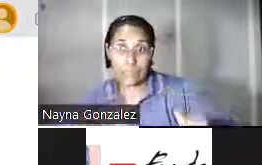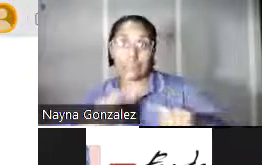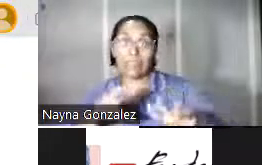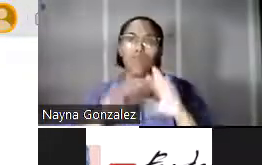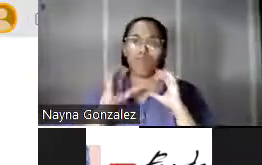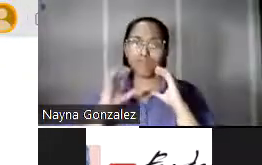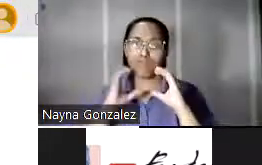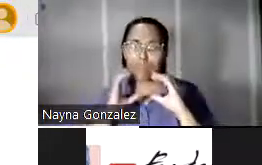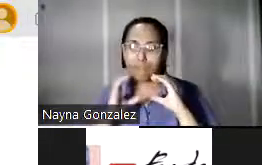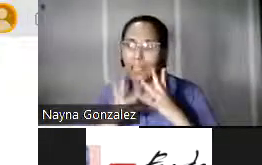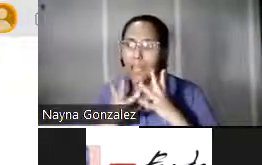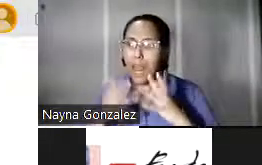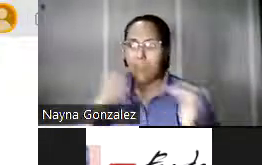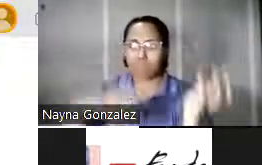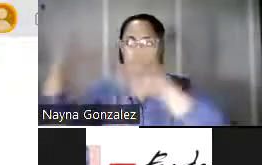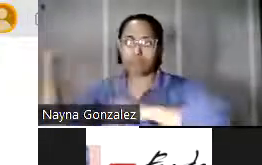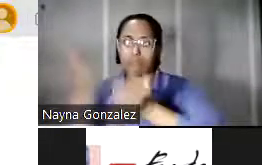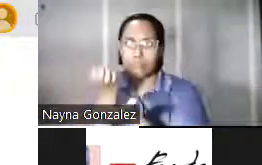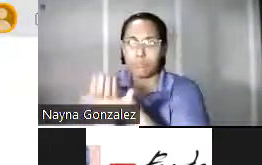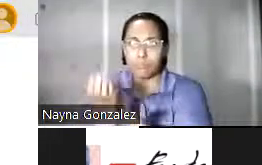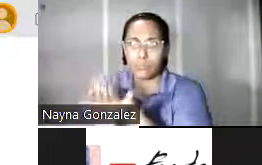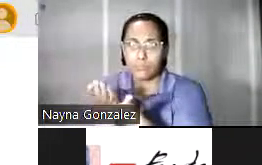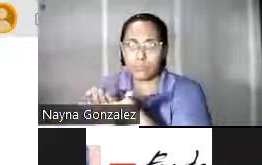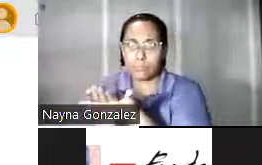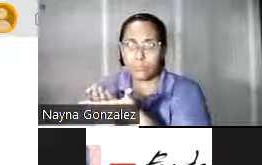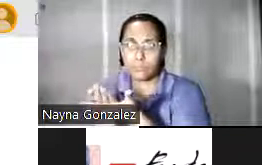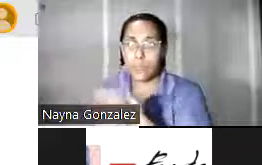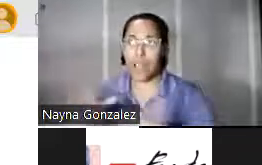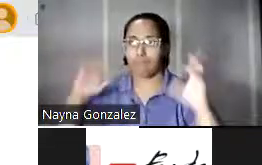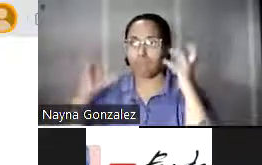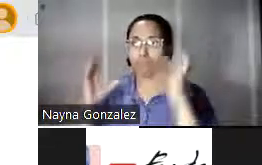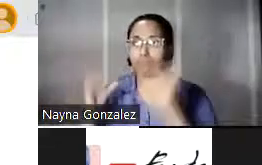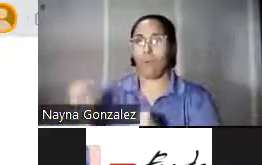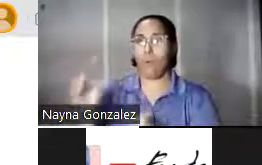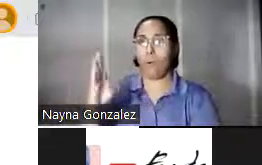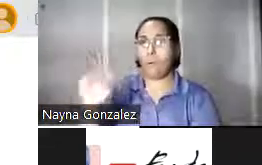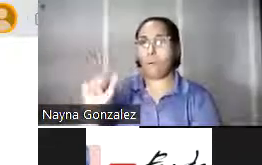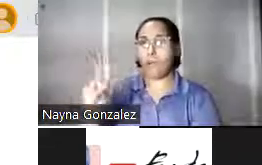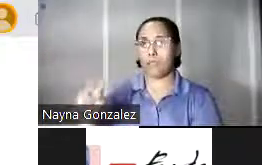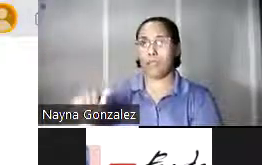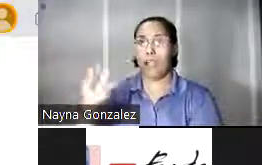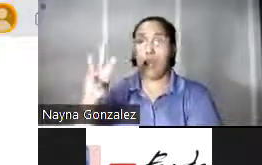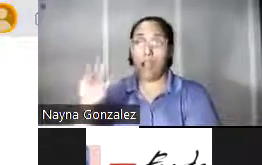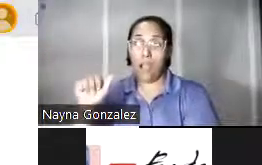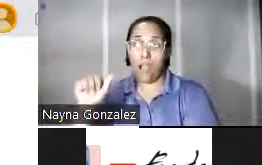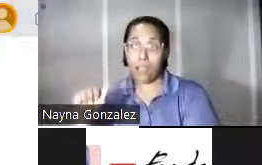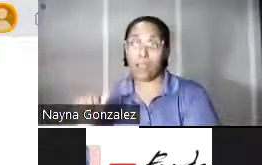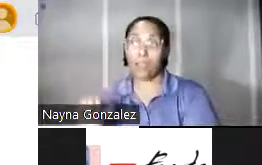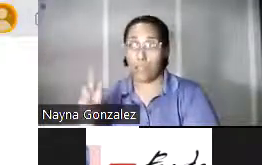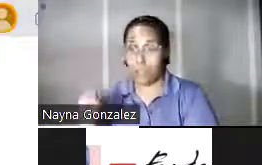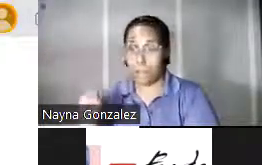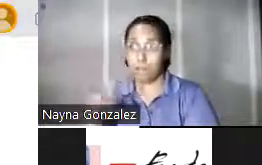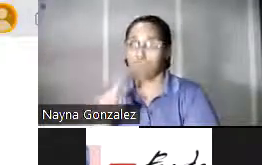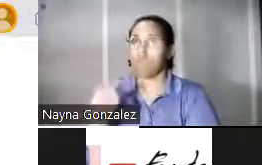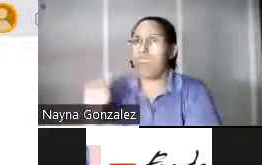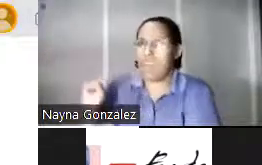crisis evidenció que la radio de la banda AM fue el medio de comunicación más